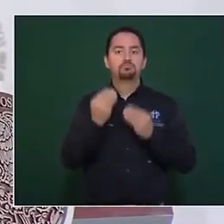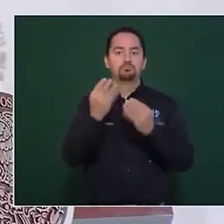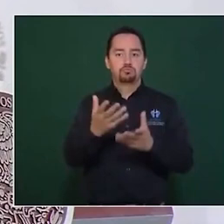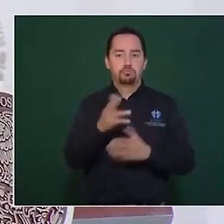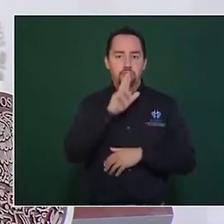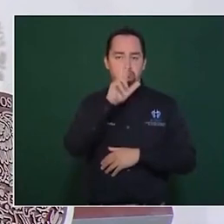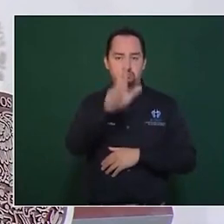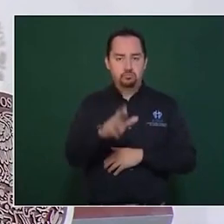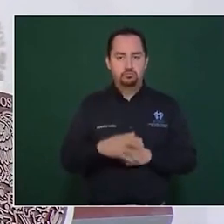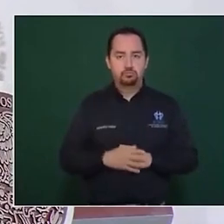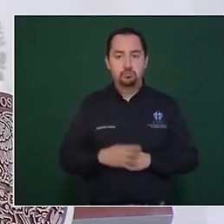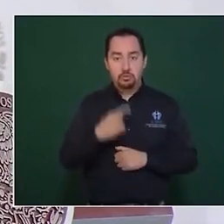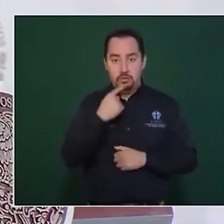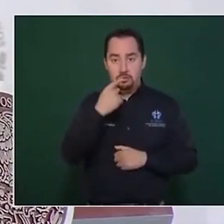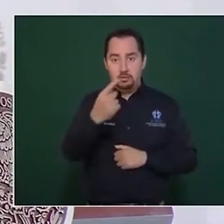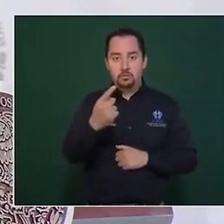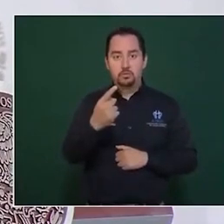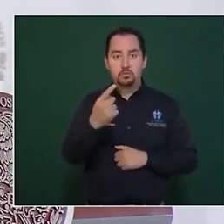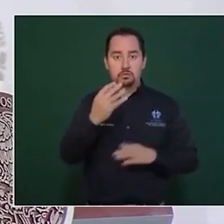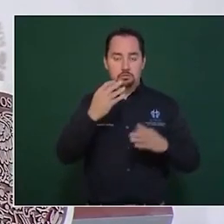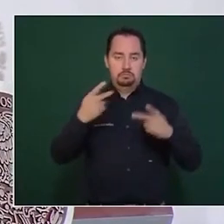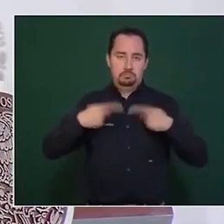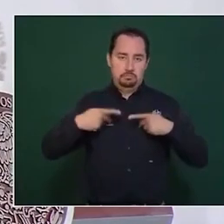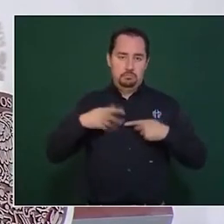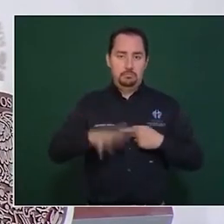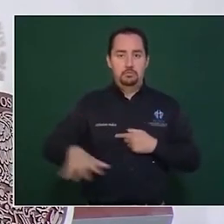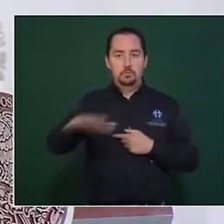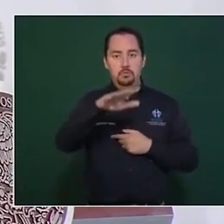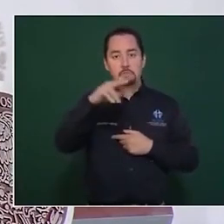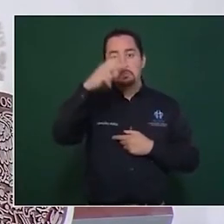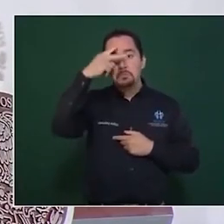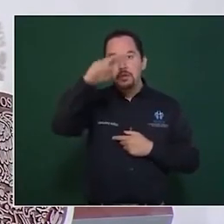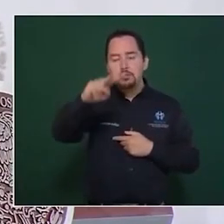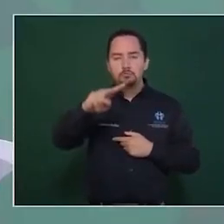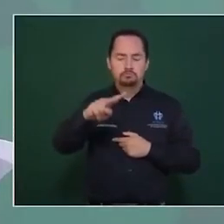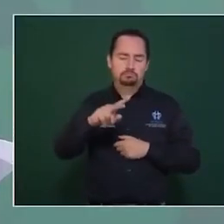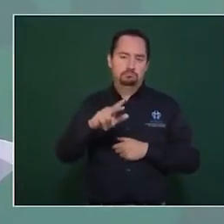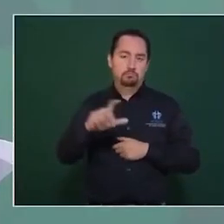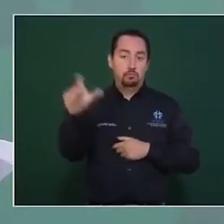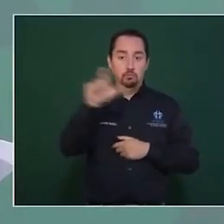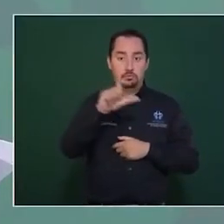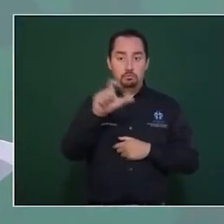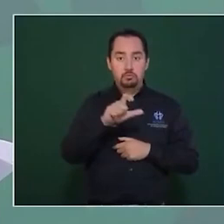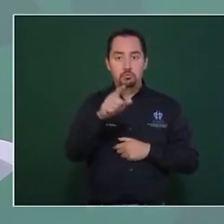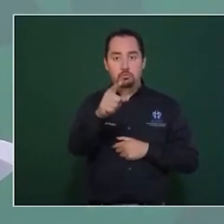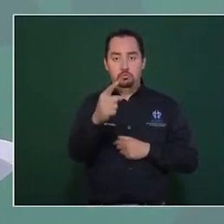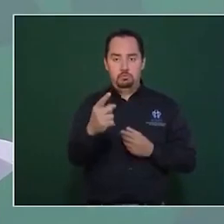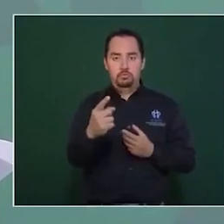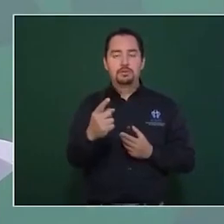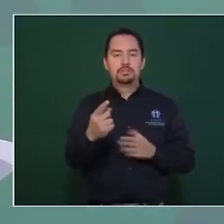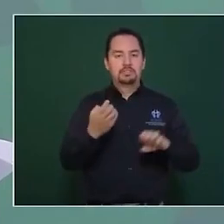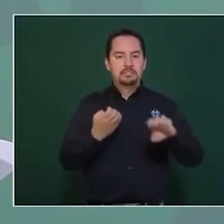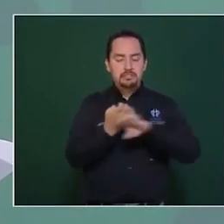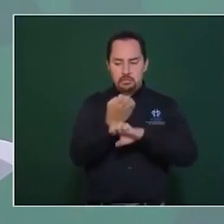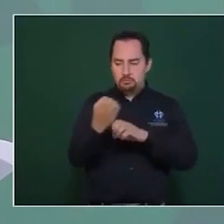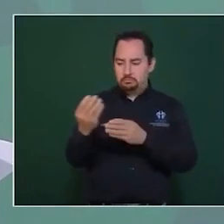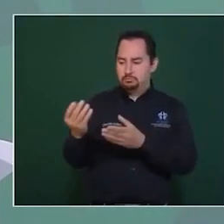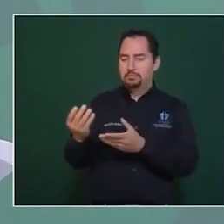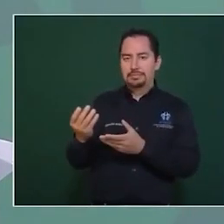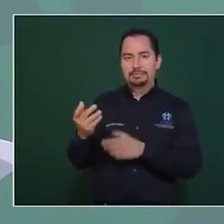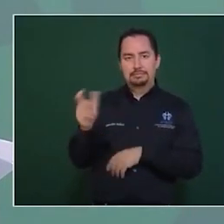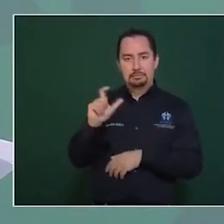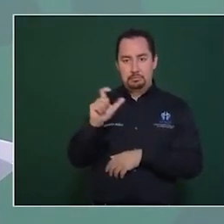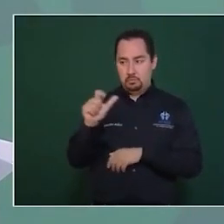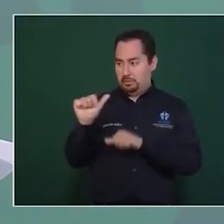Le comento a las mexicanas y a los mexicanos que cuando nos entregaron el Estado, este se